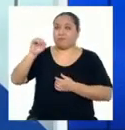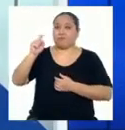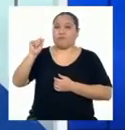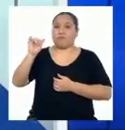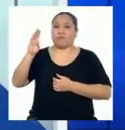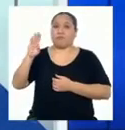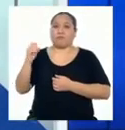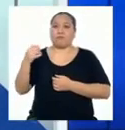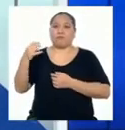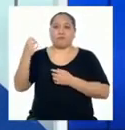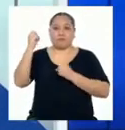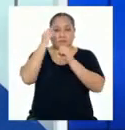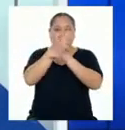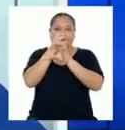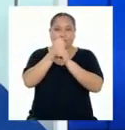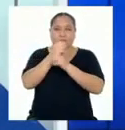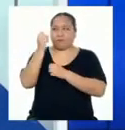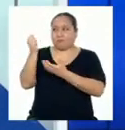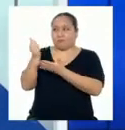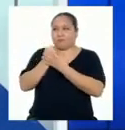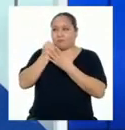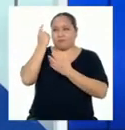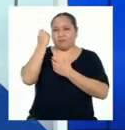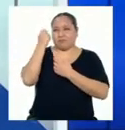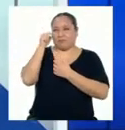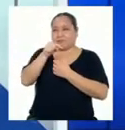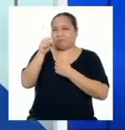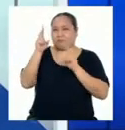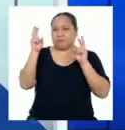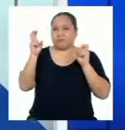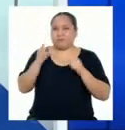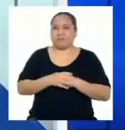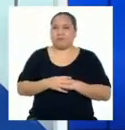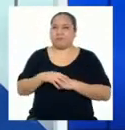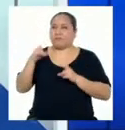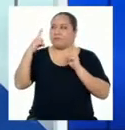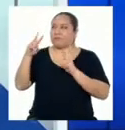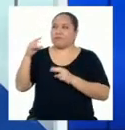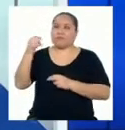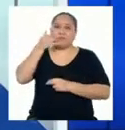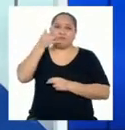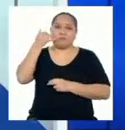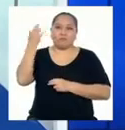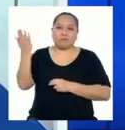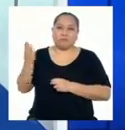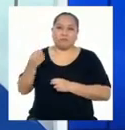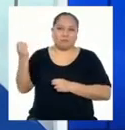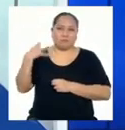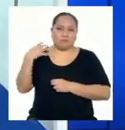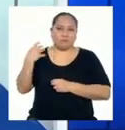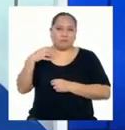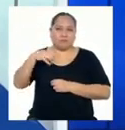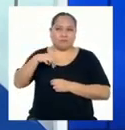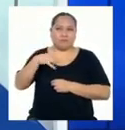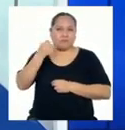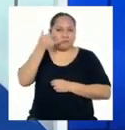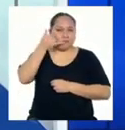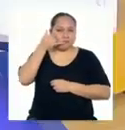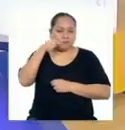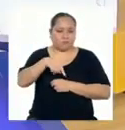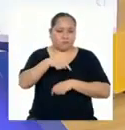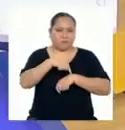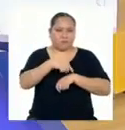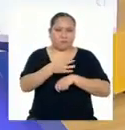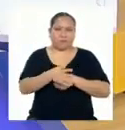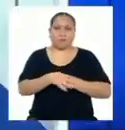tener una videollamada y nos ayude a que comprendamos un poco más al respecto. Vamos a ver si nos contesta. Me dijo que llame más o menos a esta